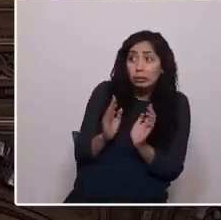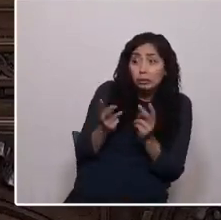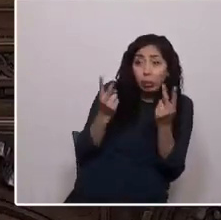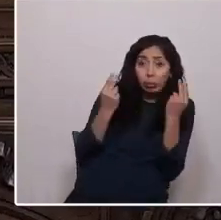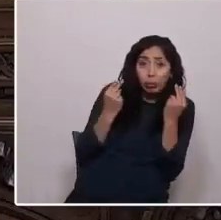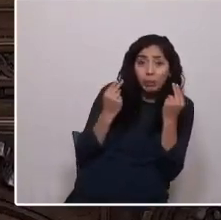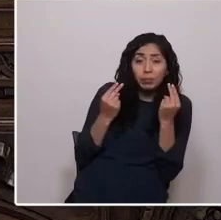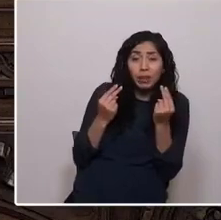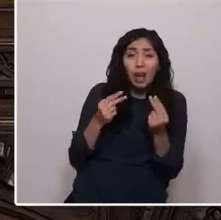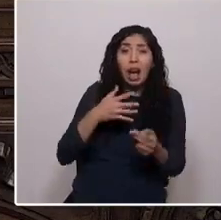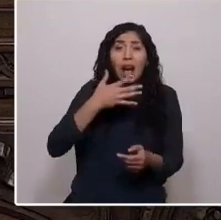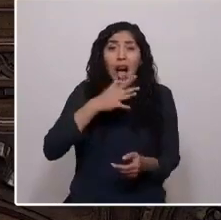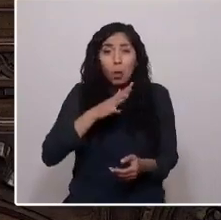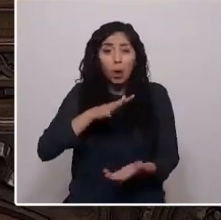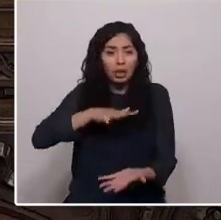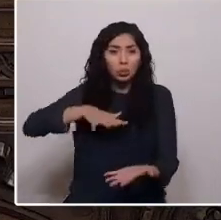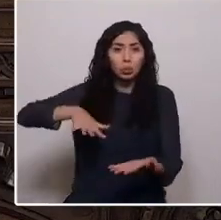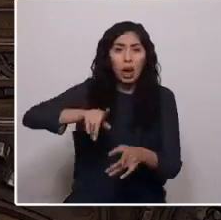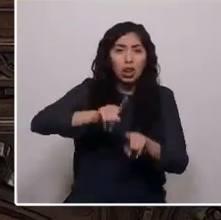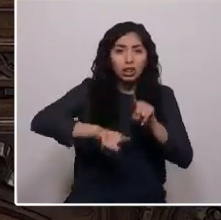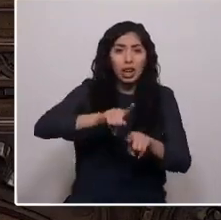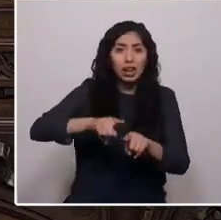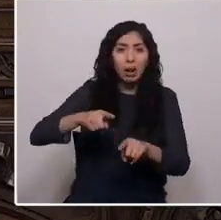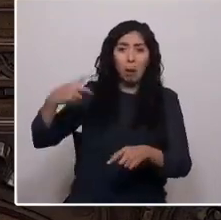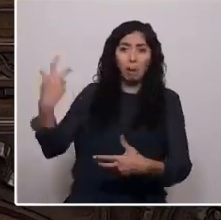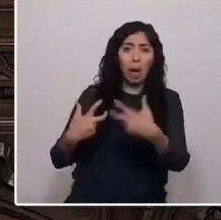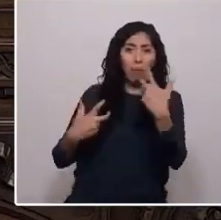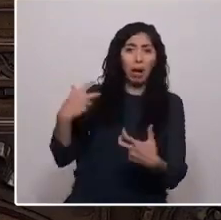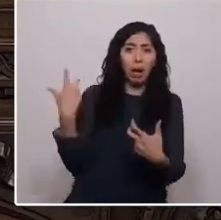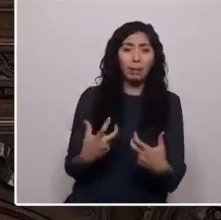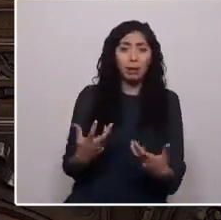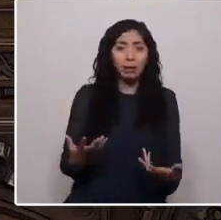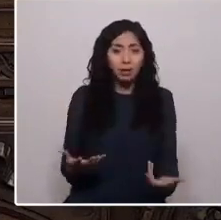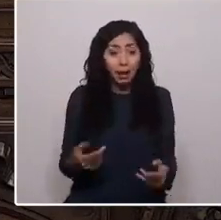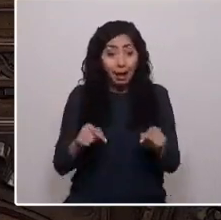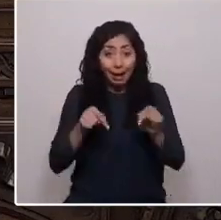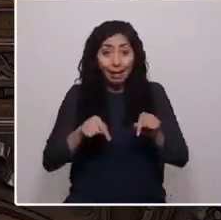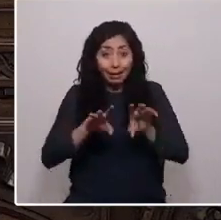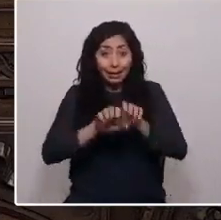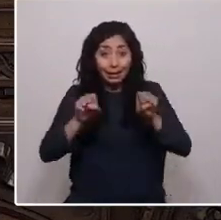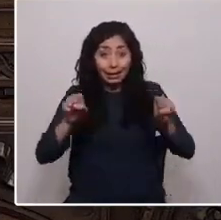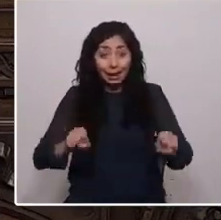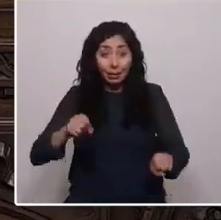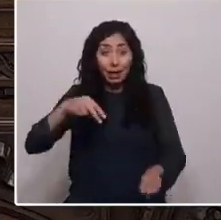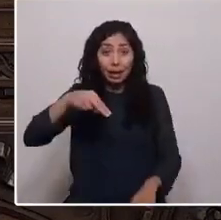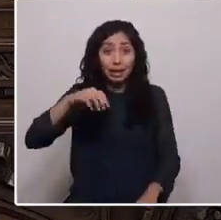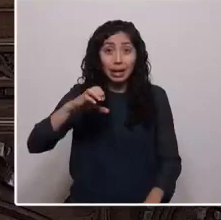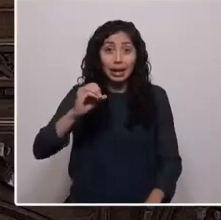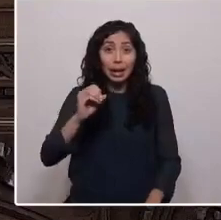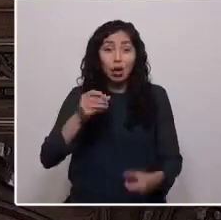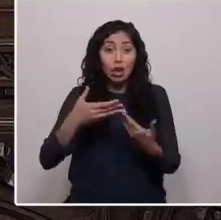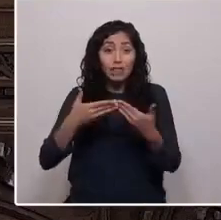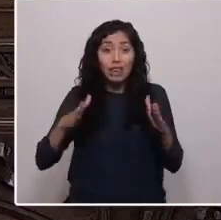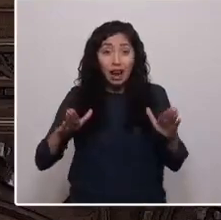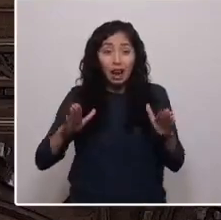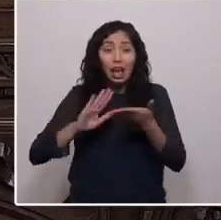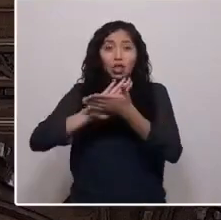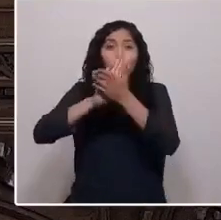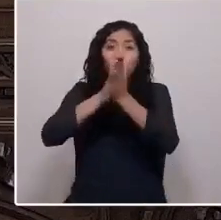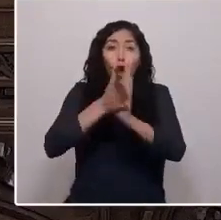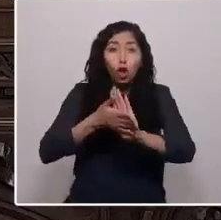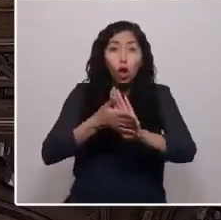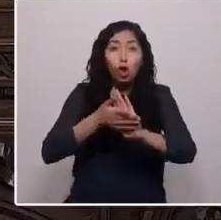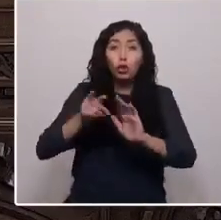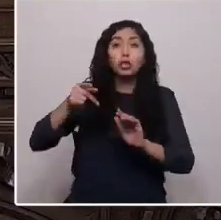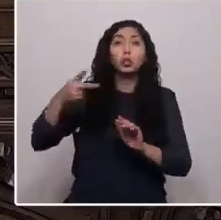suelo, el subsuelo. Y bajo este sistema neoliberal todo lo parcializaron, lo han dividido de acuerdo a sus